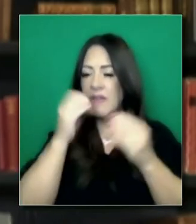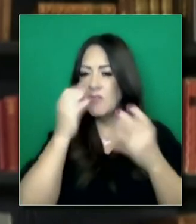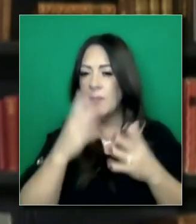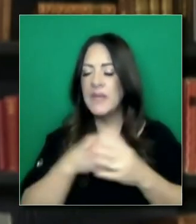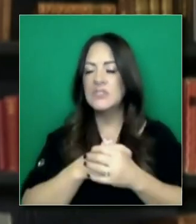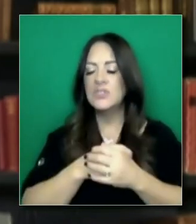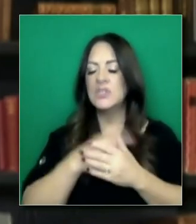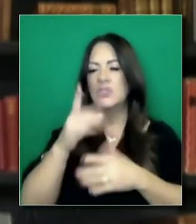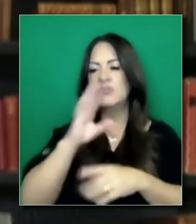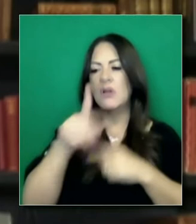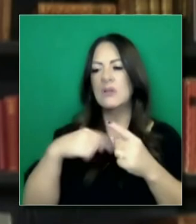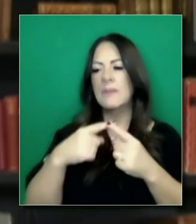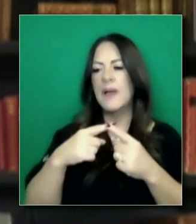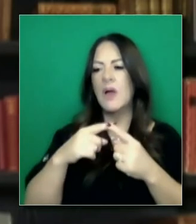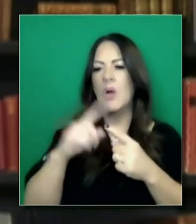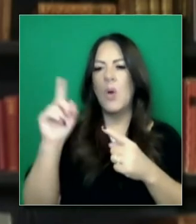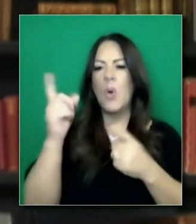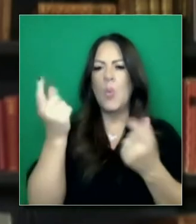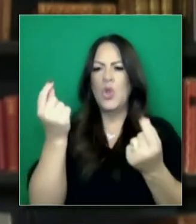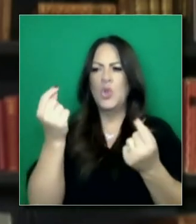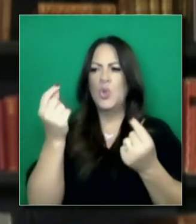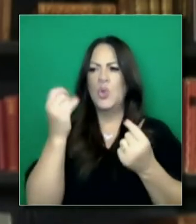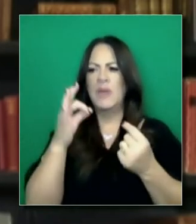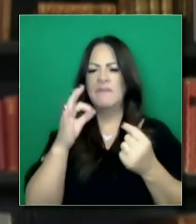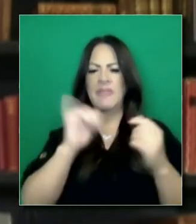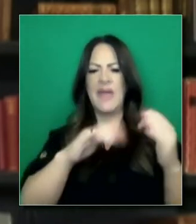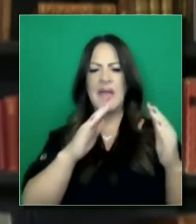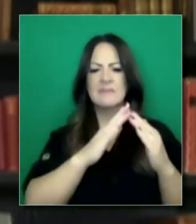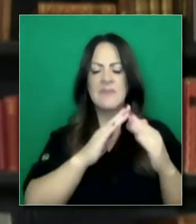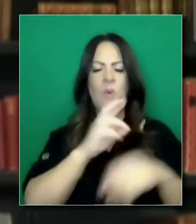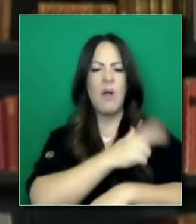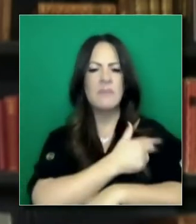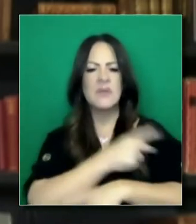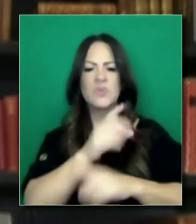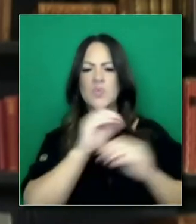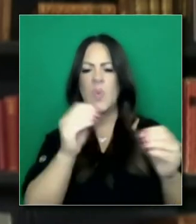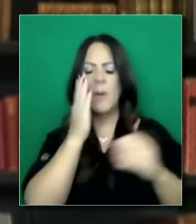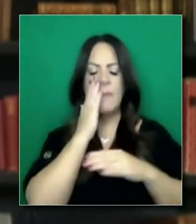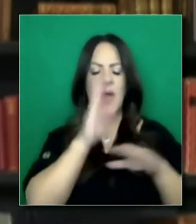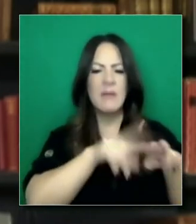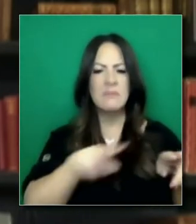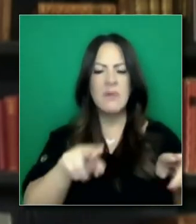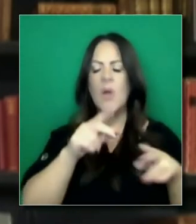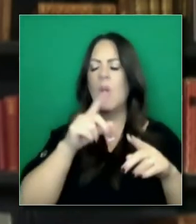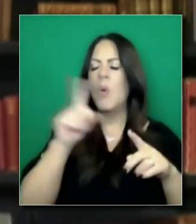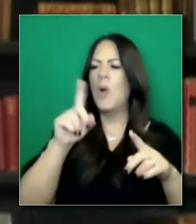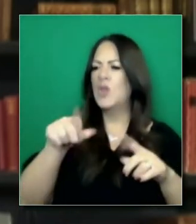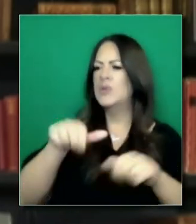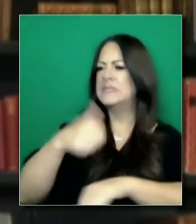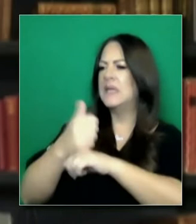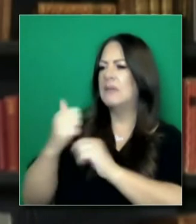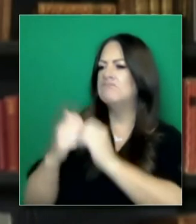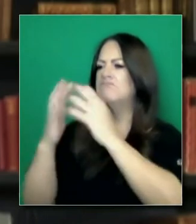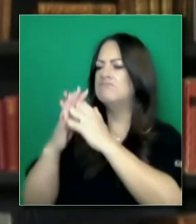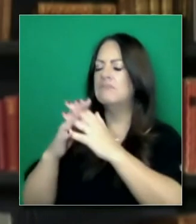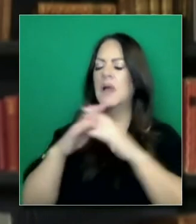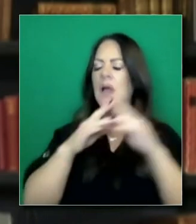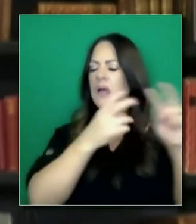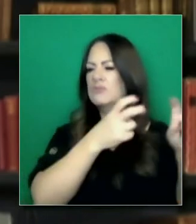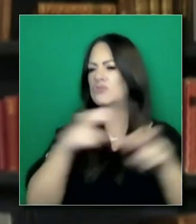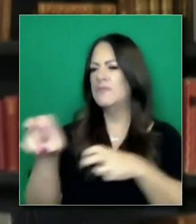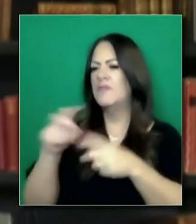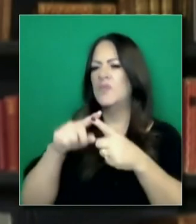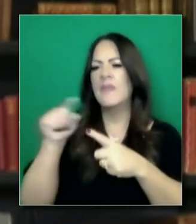a estas personas? Usted está hablando acerca de camas, por los aumentos e instalaciones, pero ¿qué planes